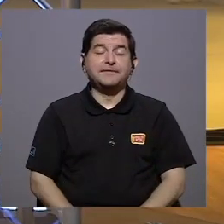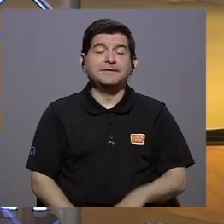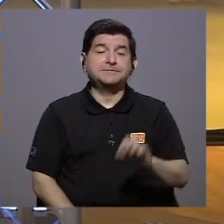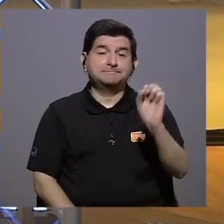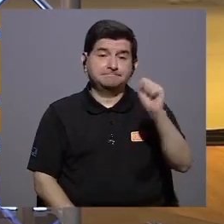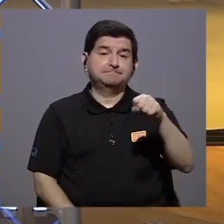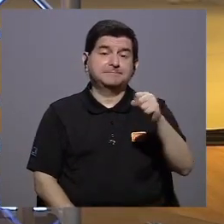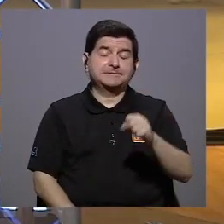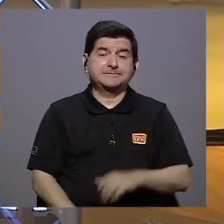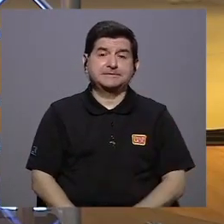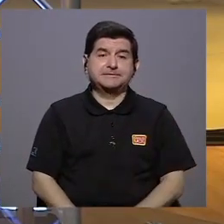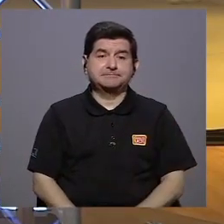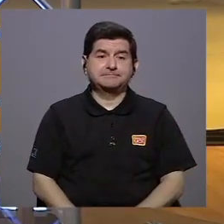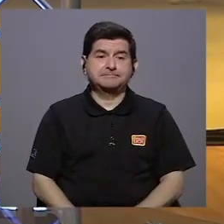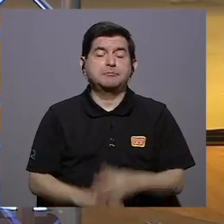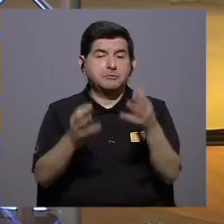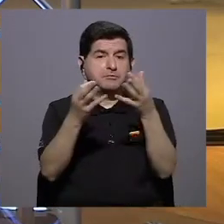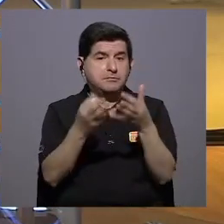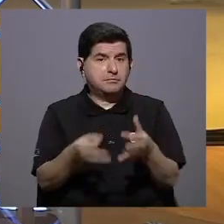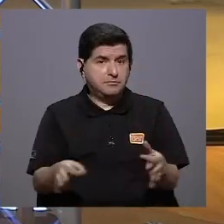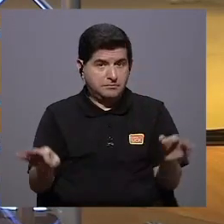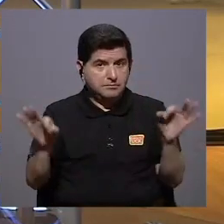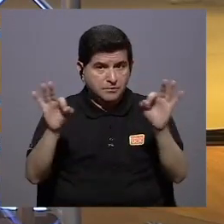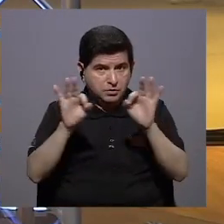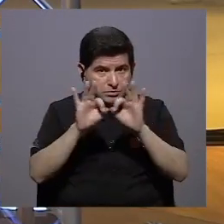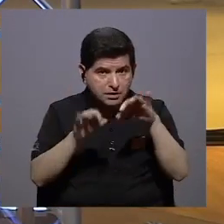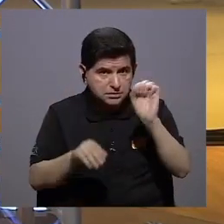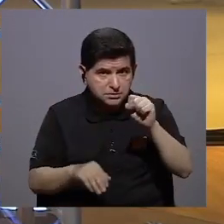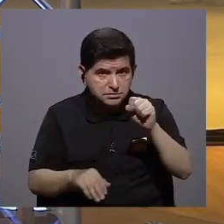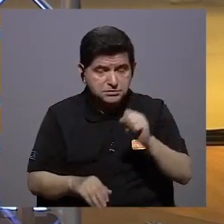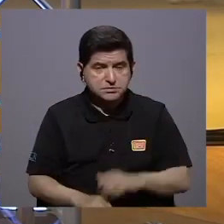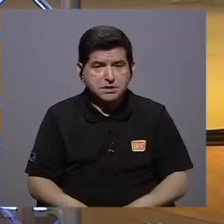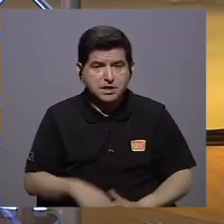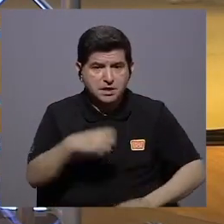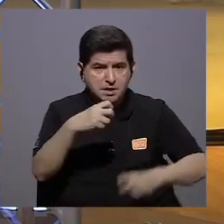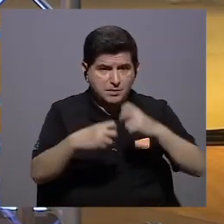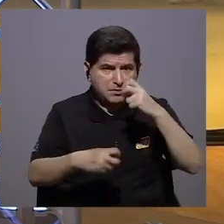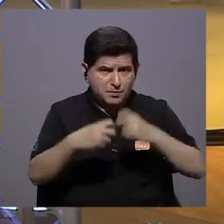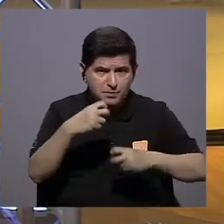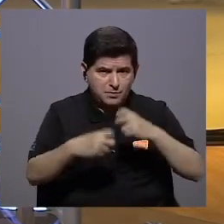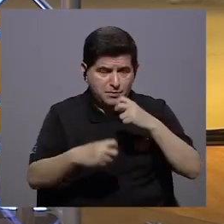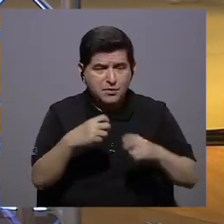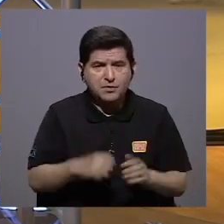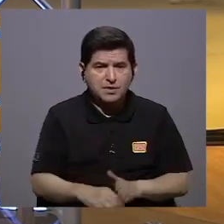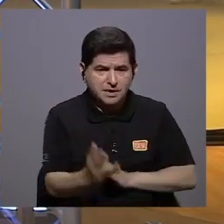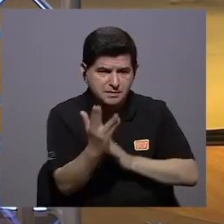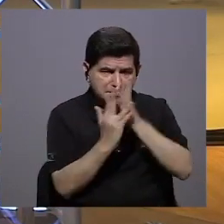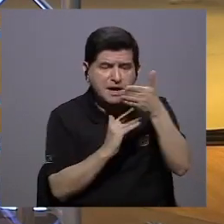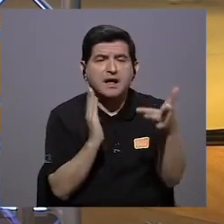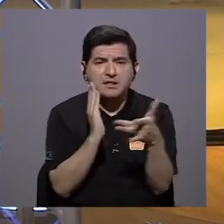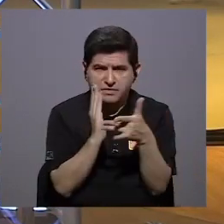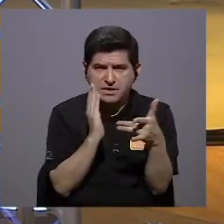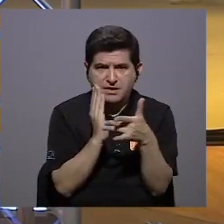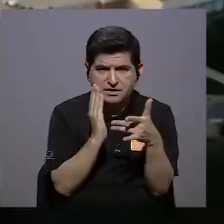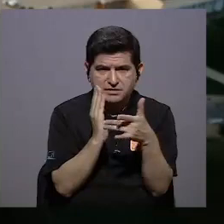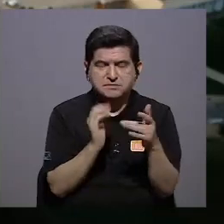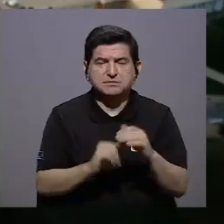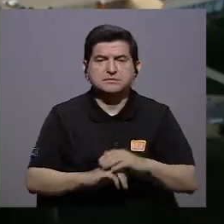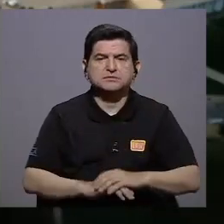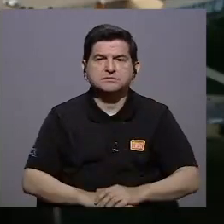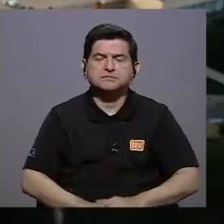Sí, mira Marlon siendo importante el problema del acceso tecnológico